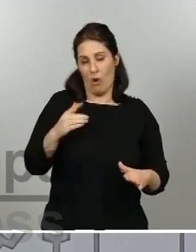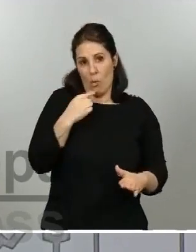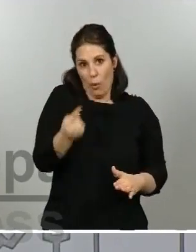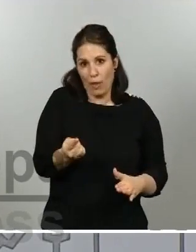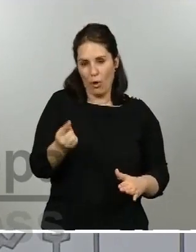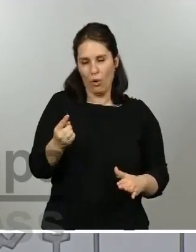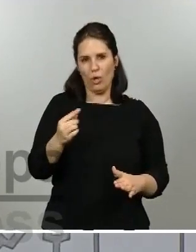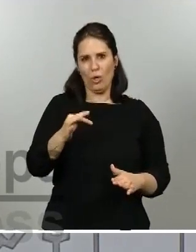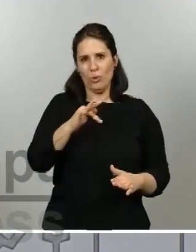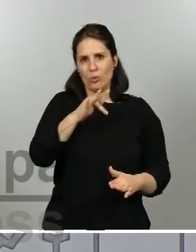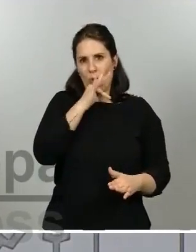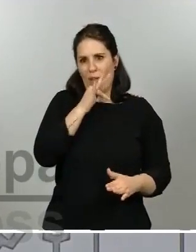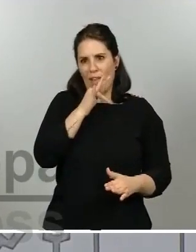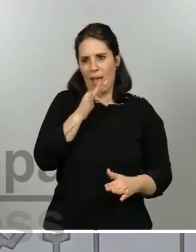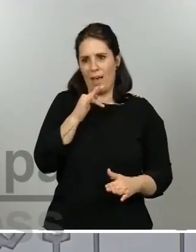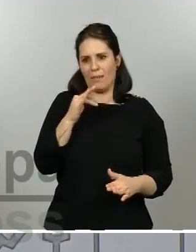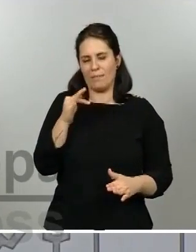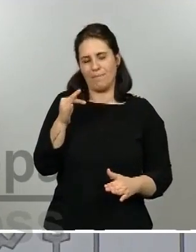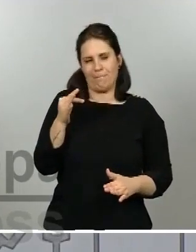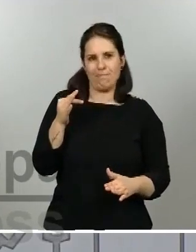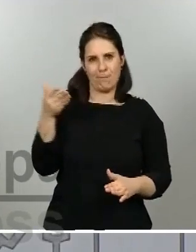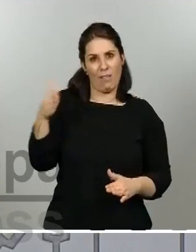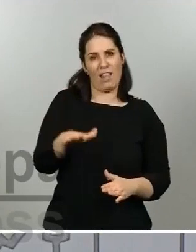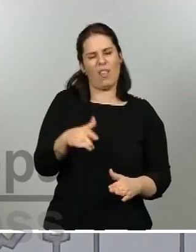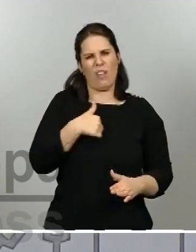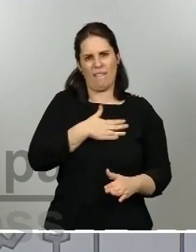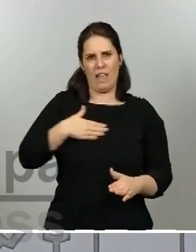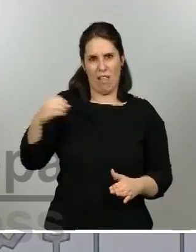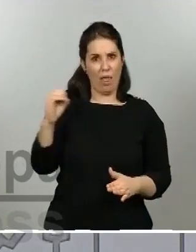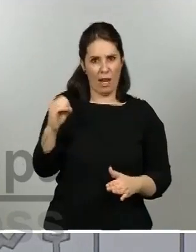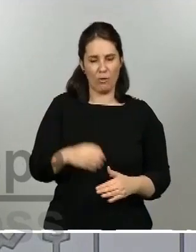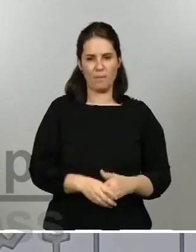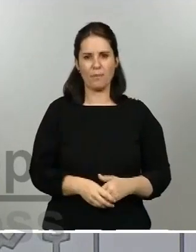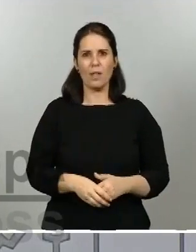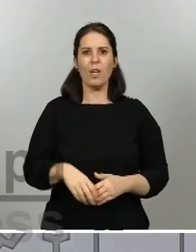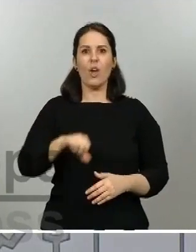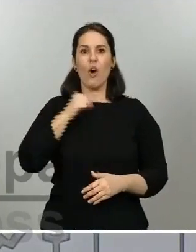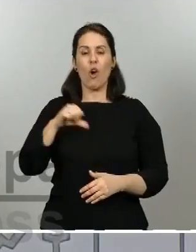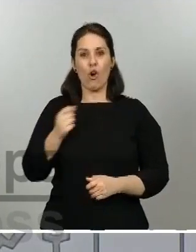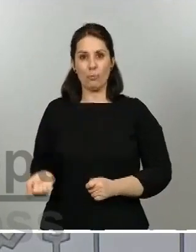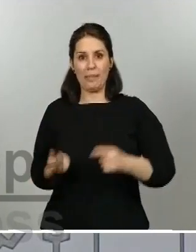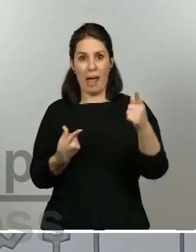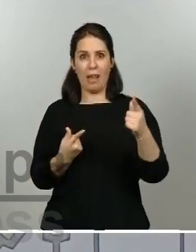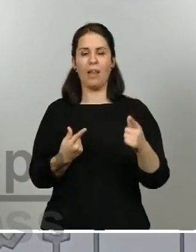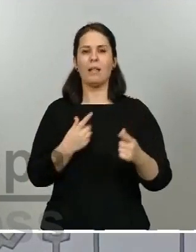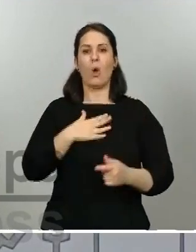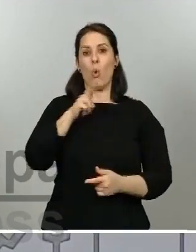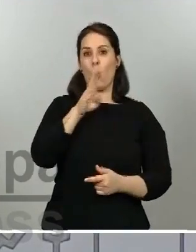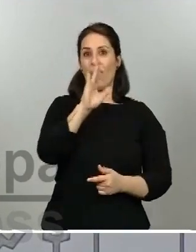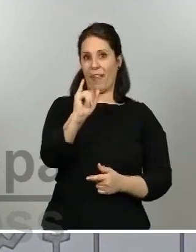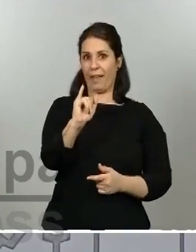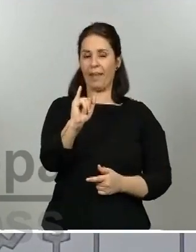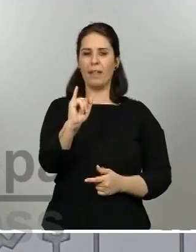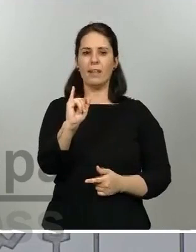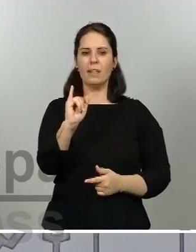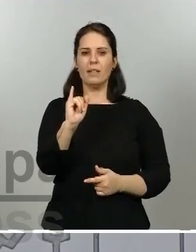que querríamos ver siempre a cero. El número de nuevos hospitalizados y nuevos ingresados en camas de UCI también se mantiene